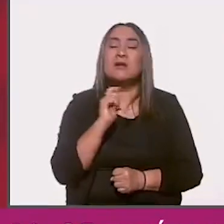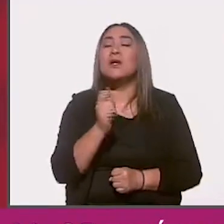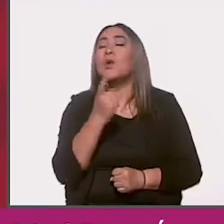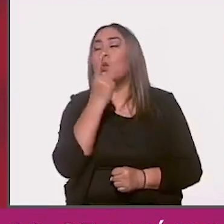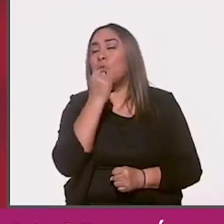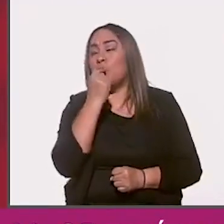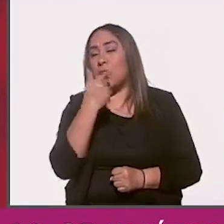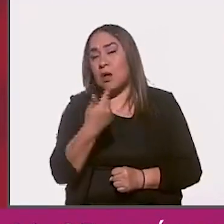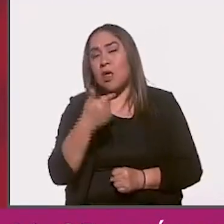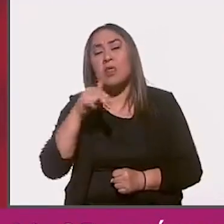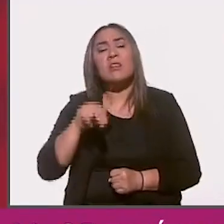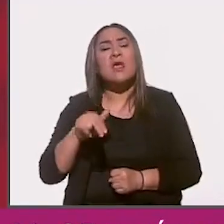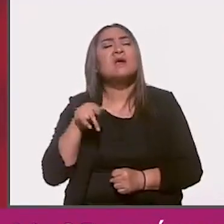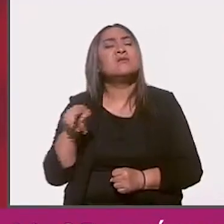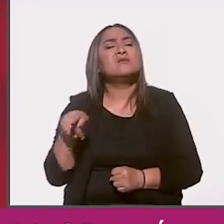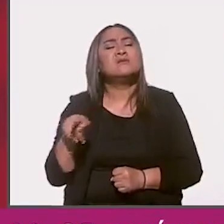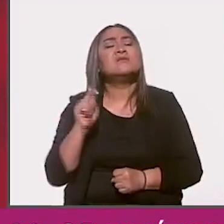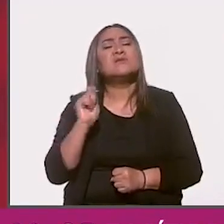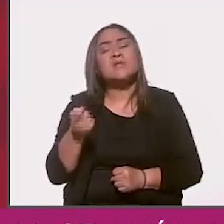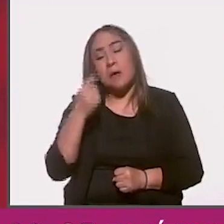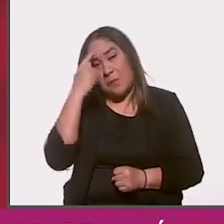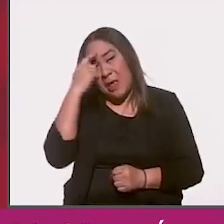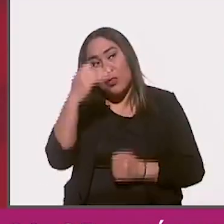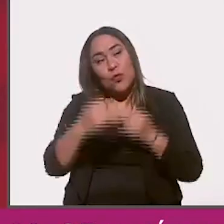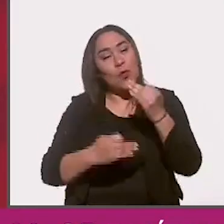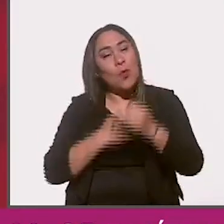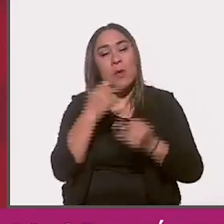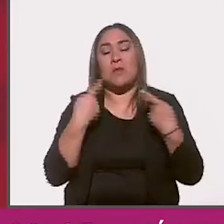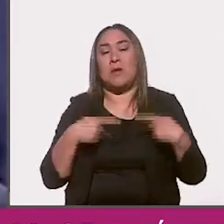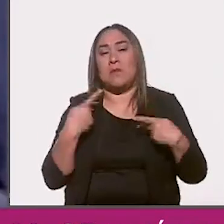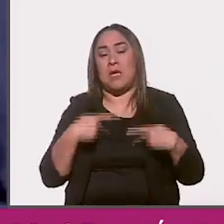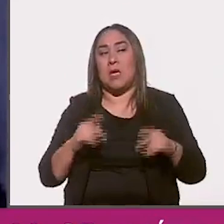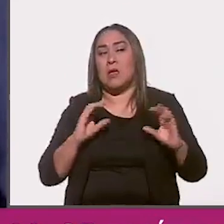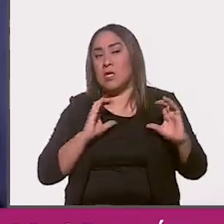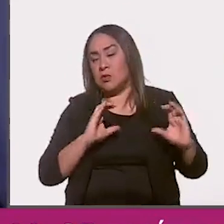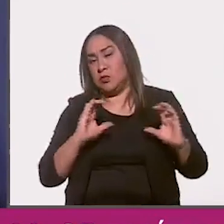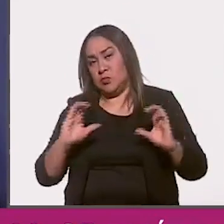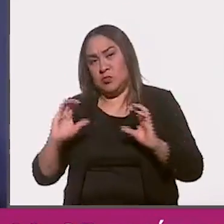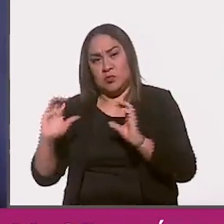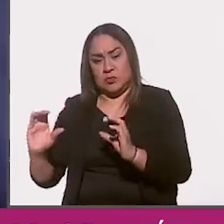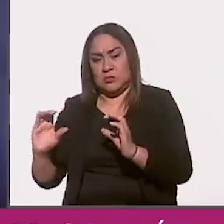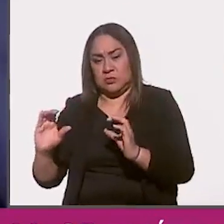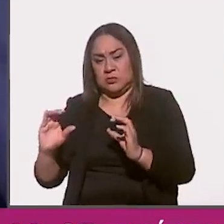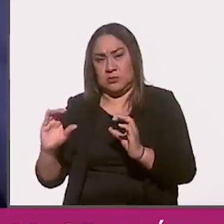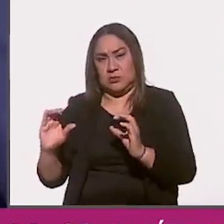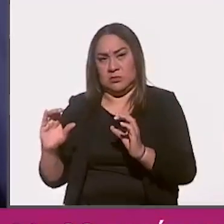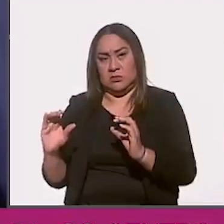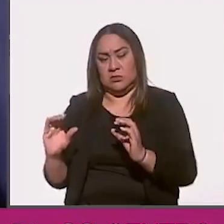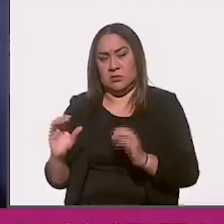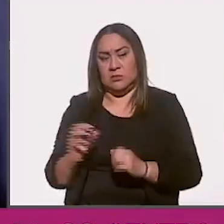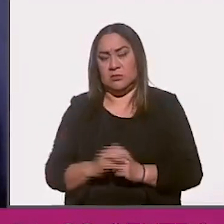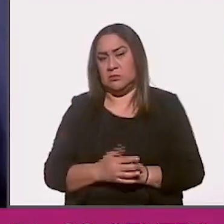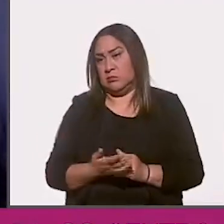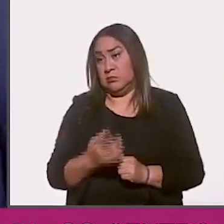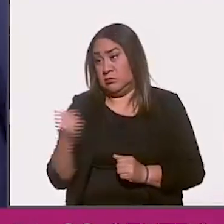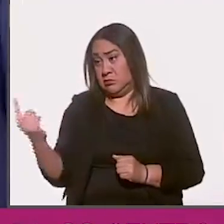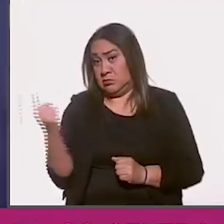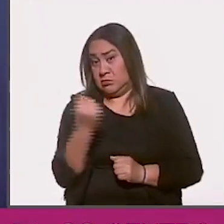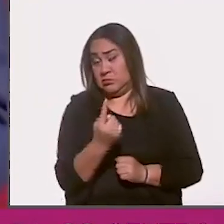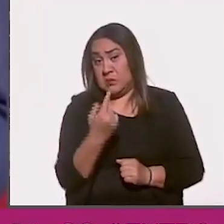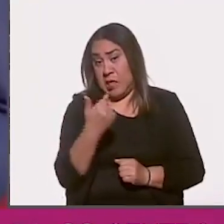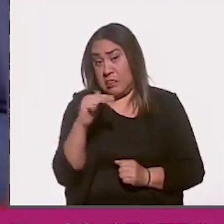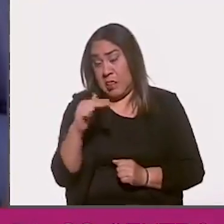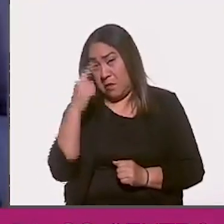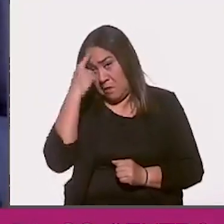es para cuidar a todos los ciudadanos. No es una